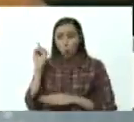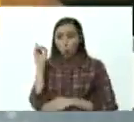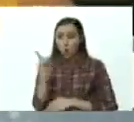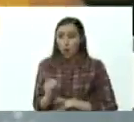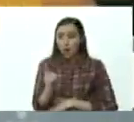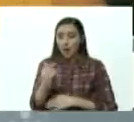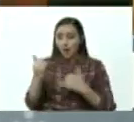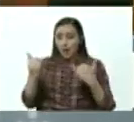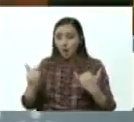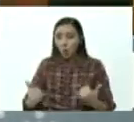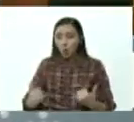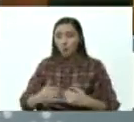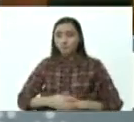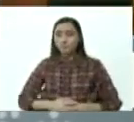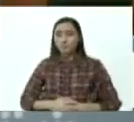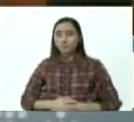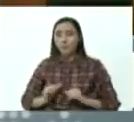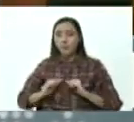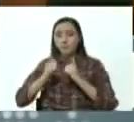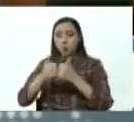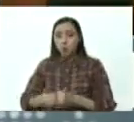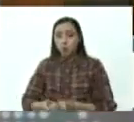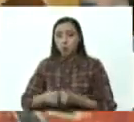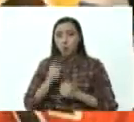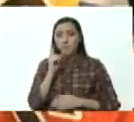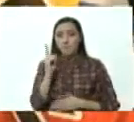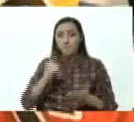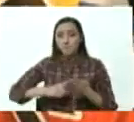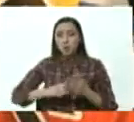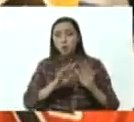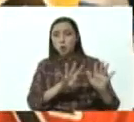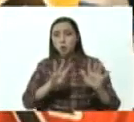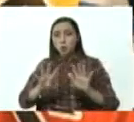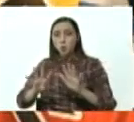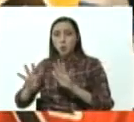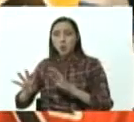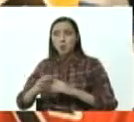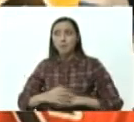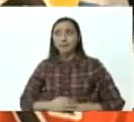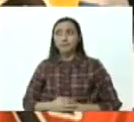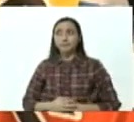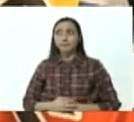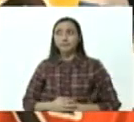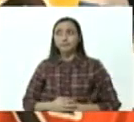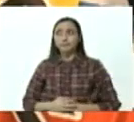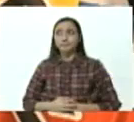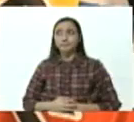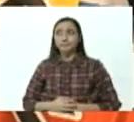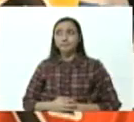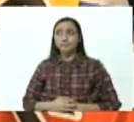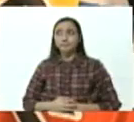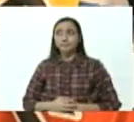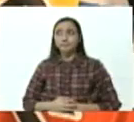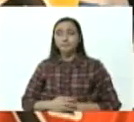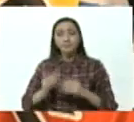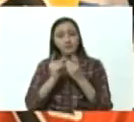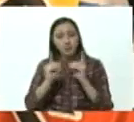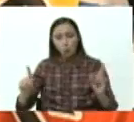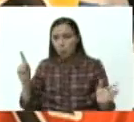vigente de 1999 la designamos democracia